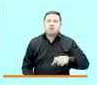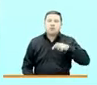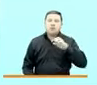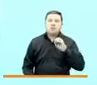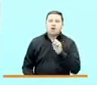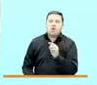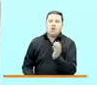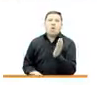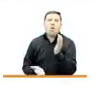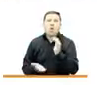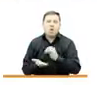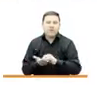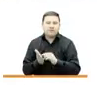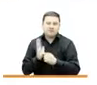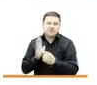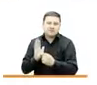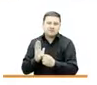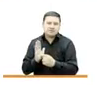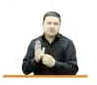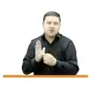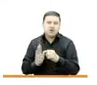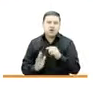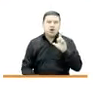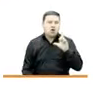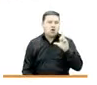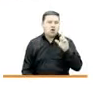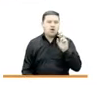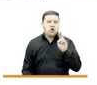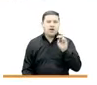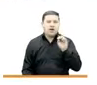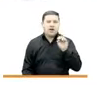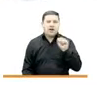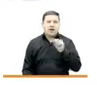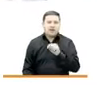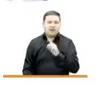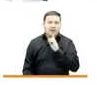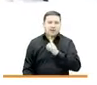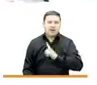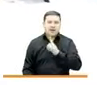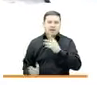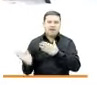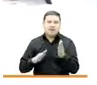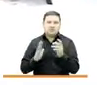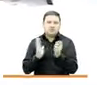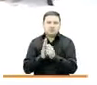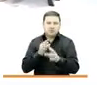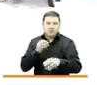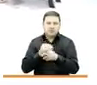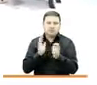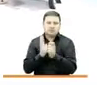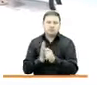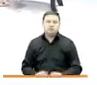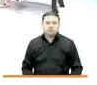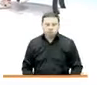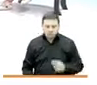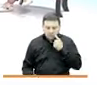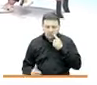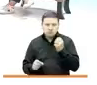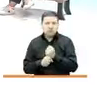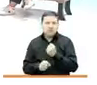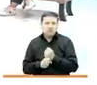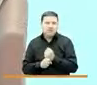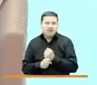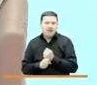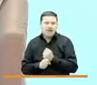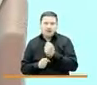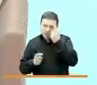voy a presentarte a Lorena Caviedes, es líder del plan Ni Uno Más, que trabaja en el marco de